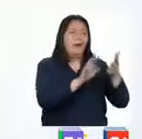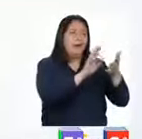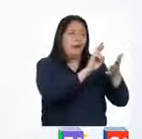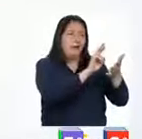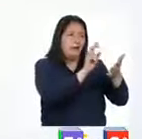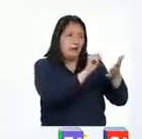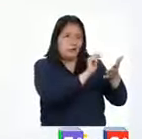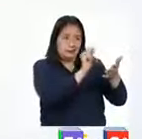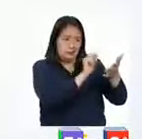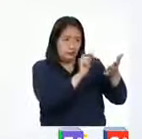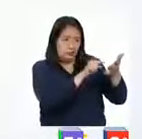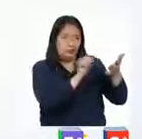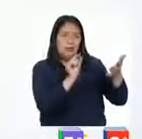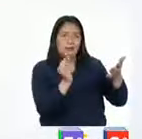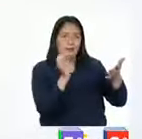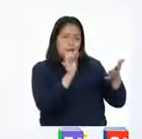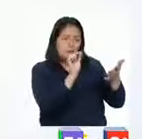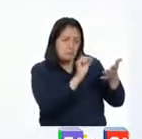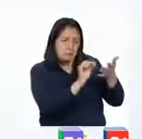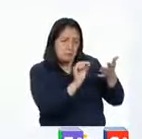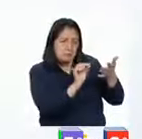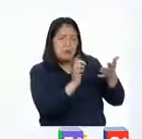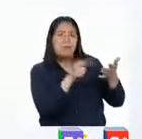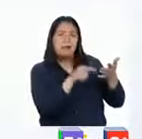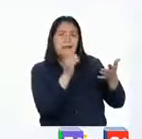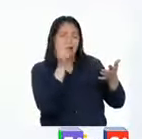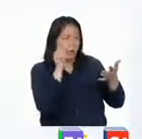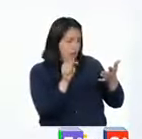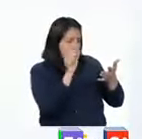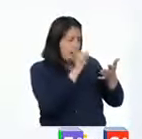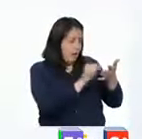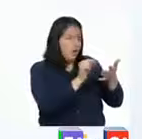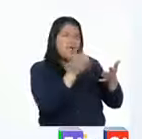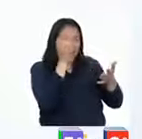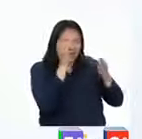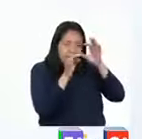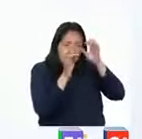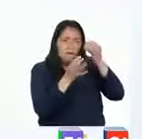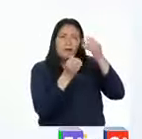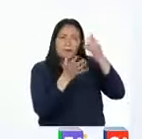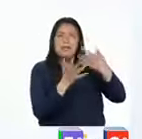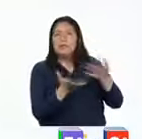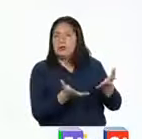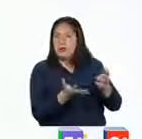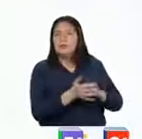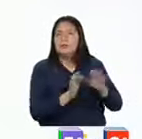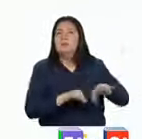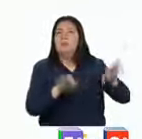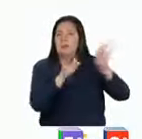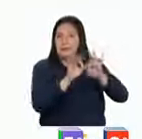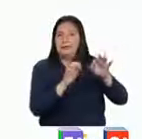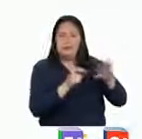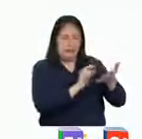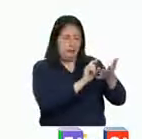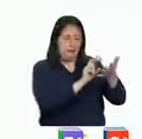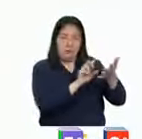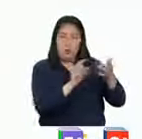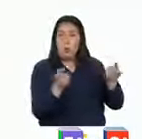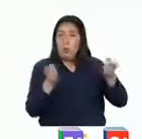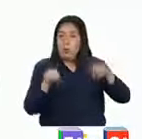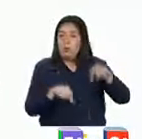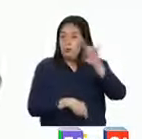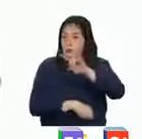margen del texto. Nos sirve para identificar información importante de los párrafos del texto. Por eso, al